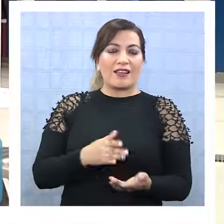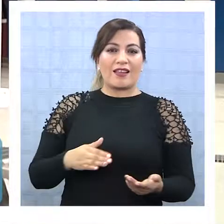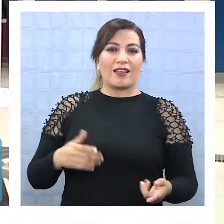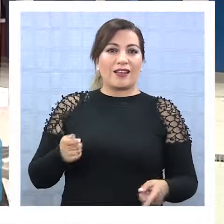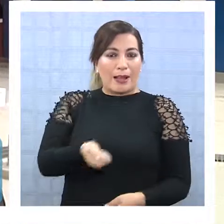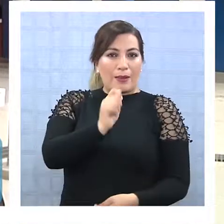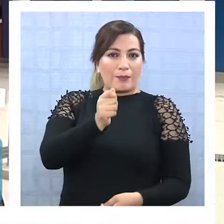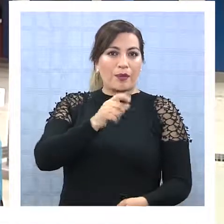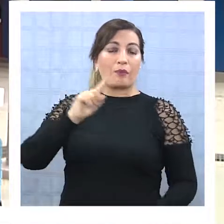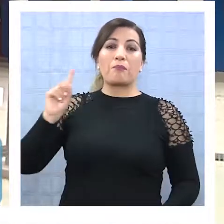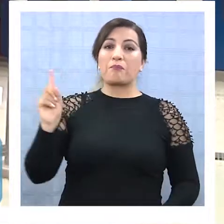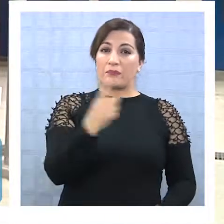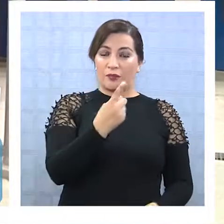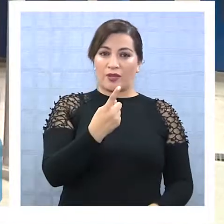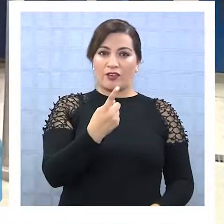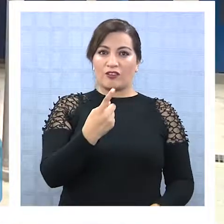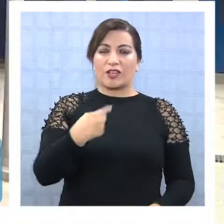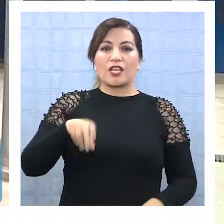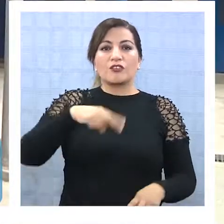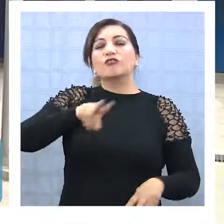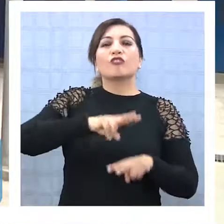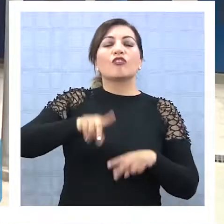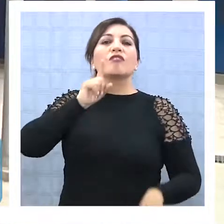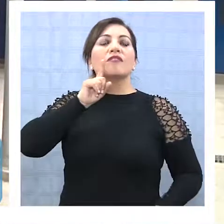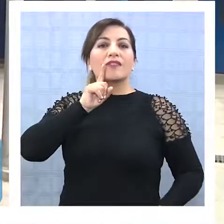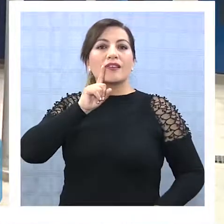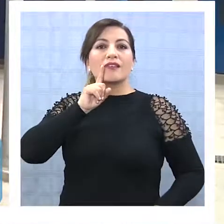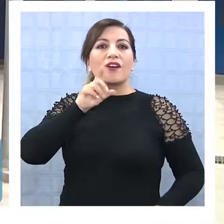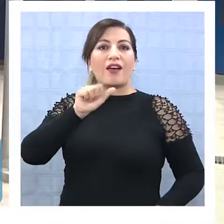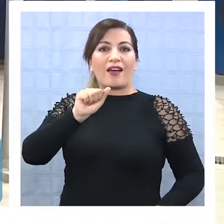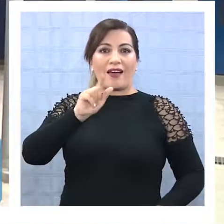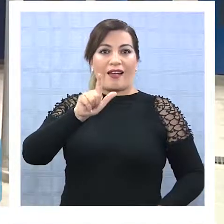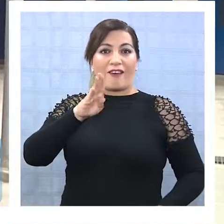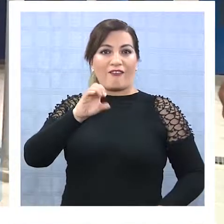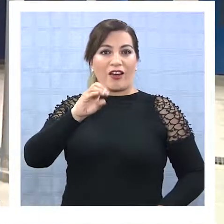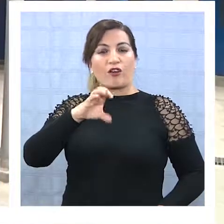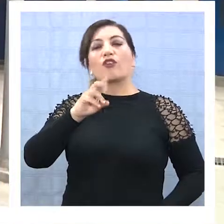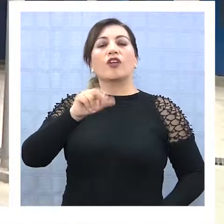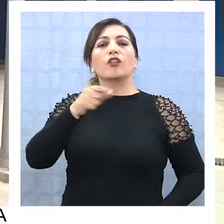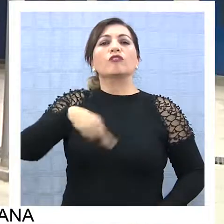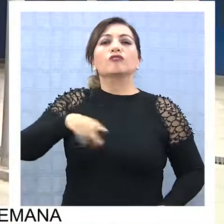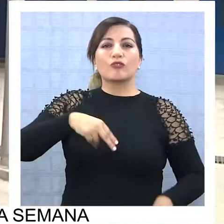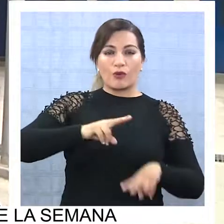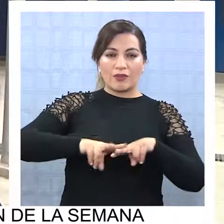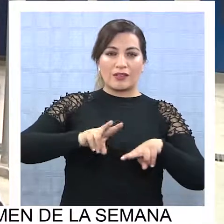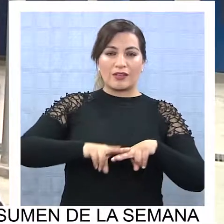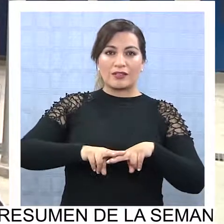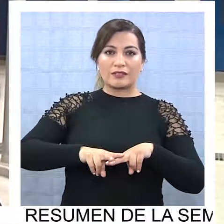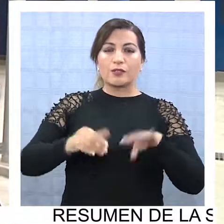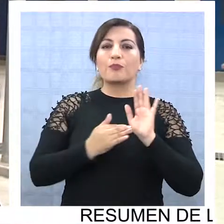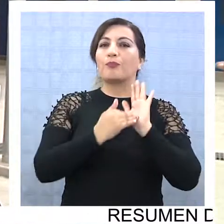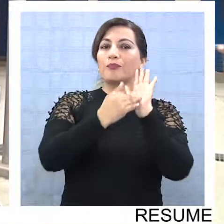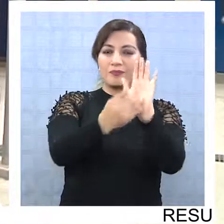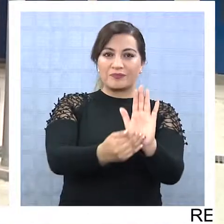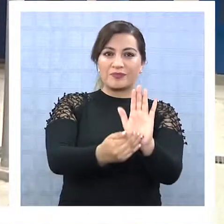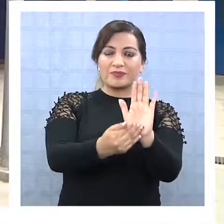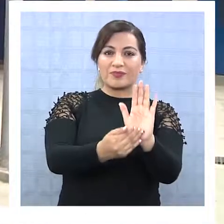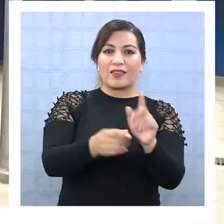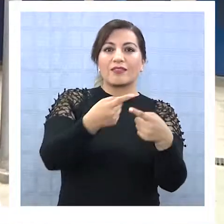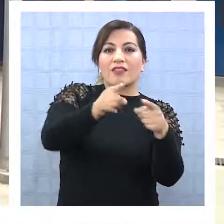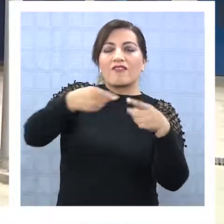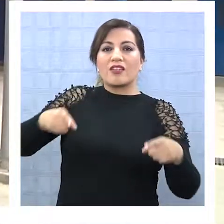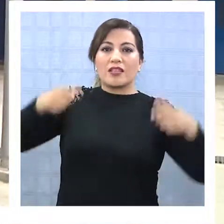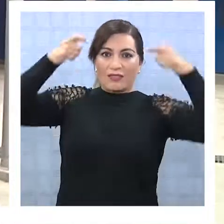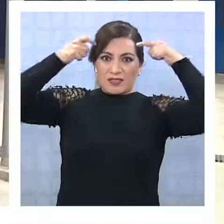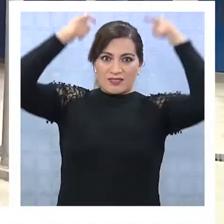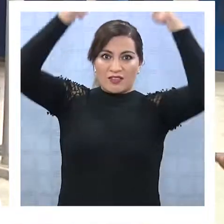uno de nuestros principales recursos de nuestra actividad pesquera es la albacora, entonces lo que hemos organizado es una exposición donde diferentes